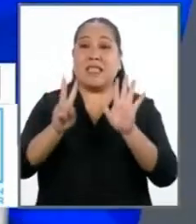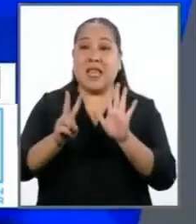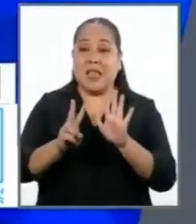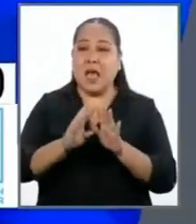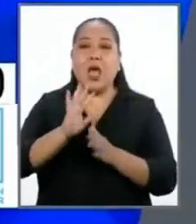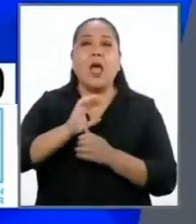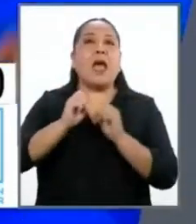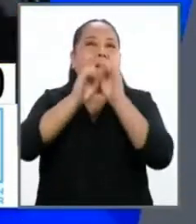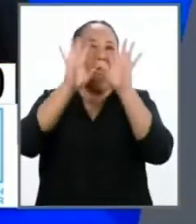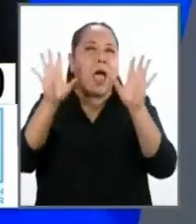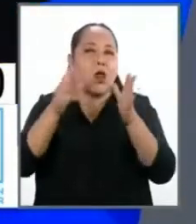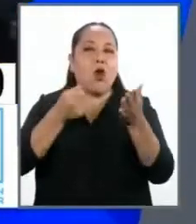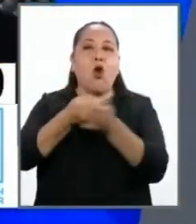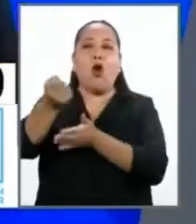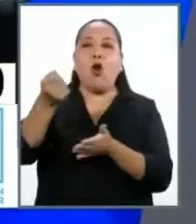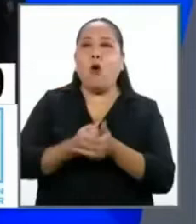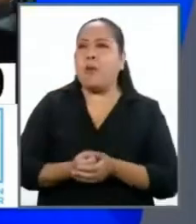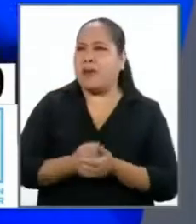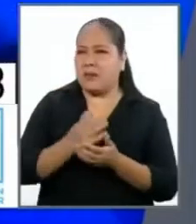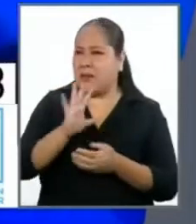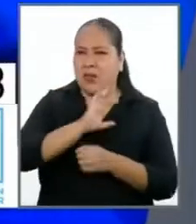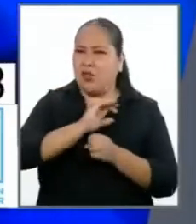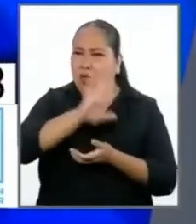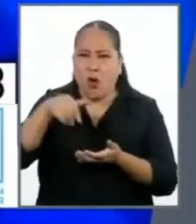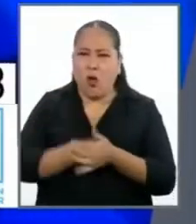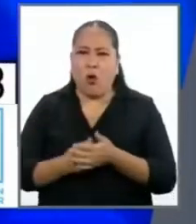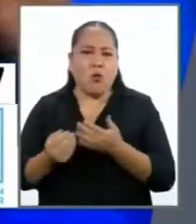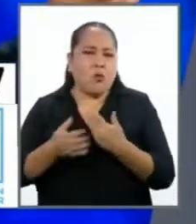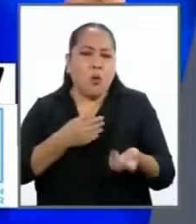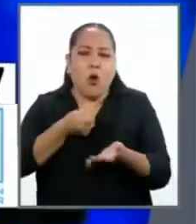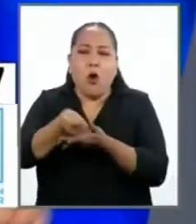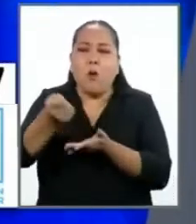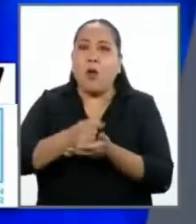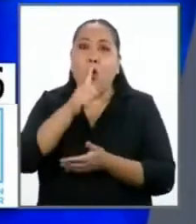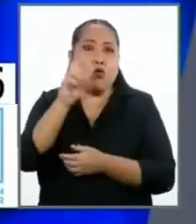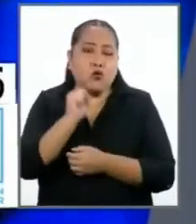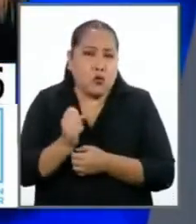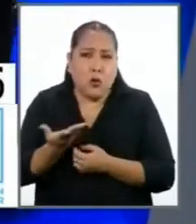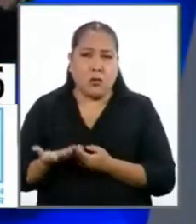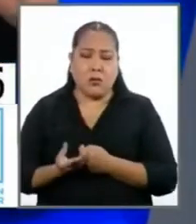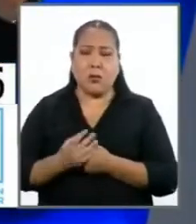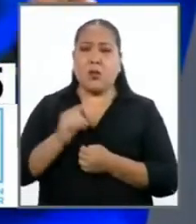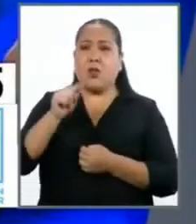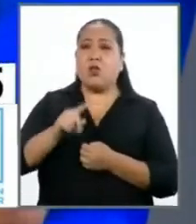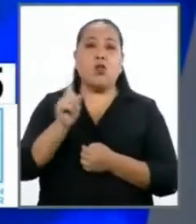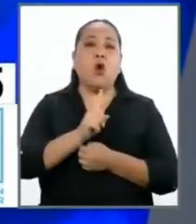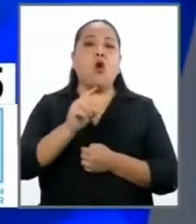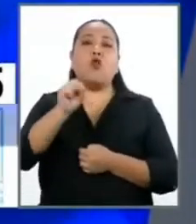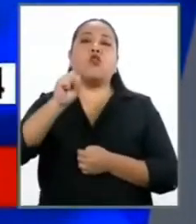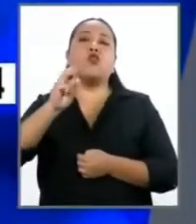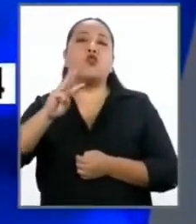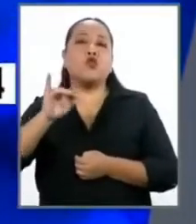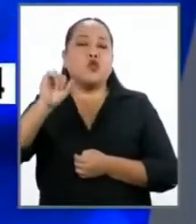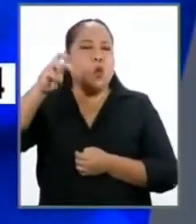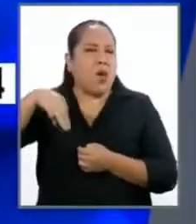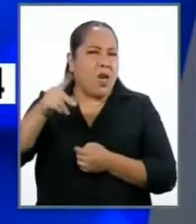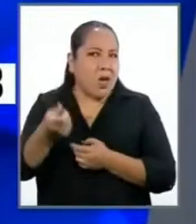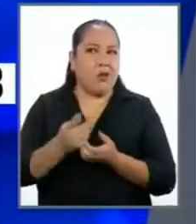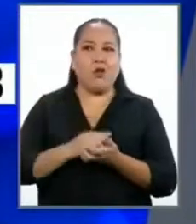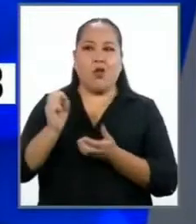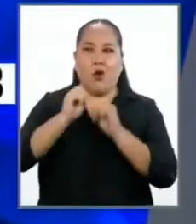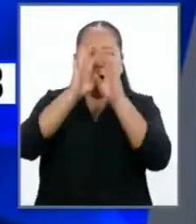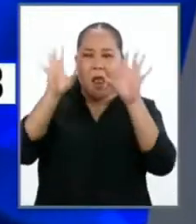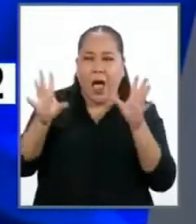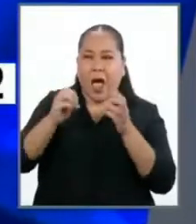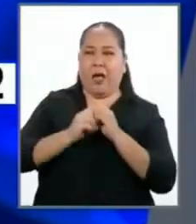todas las compras de un sol, inclusive, Mónica, de un sol. No más Richard Swing en Perú, no más temas a dedo, todo transparente,